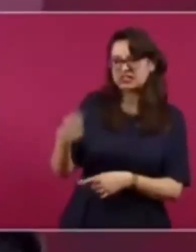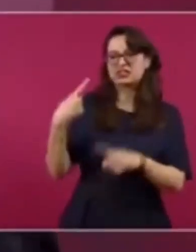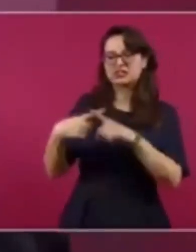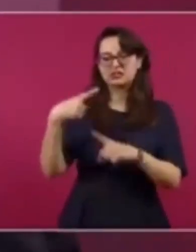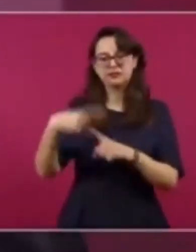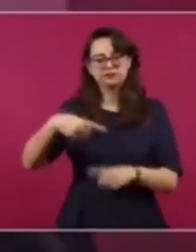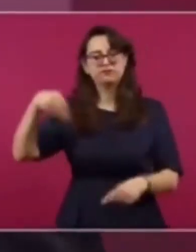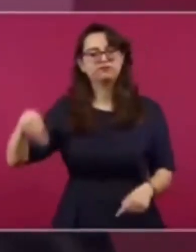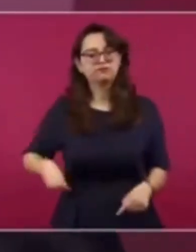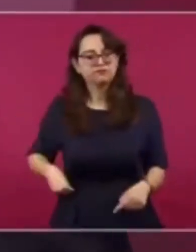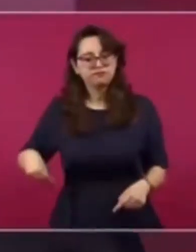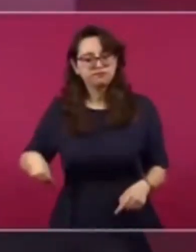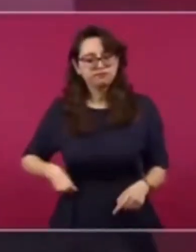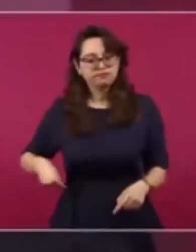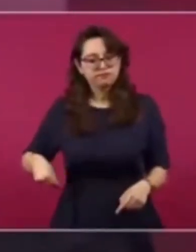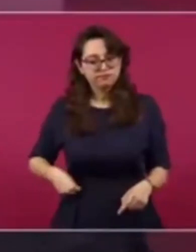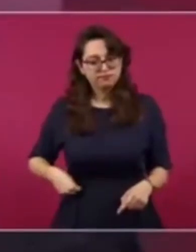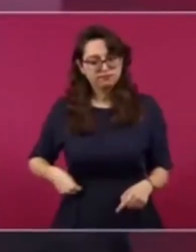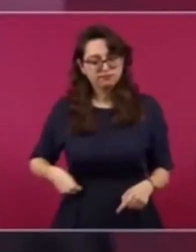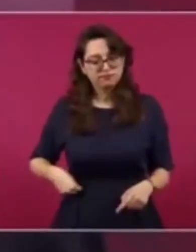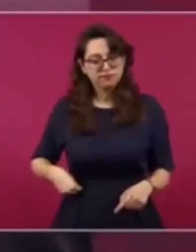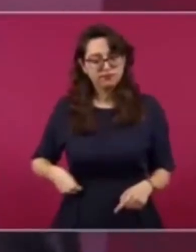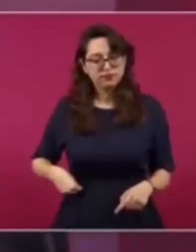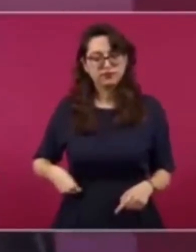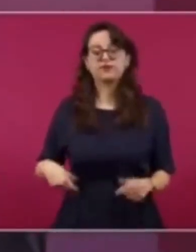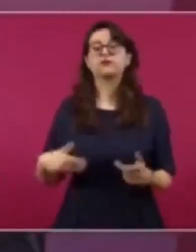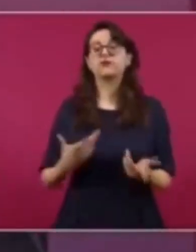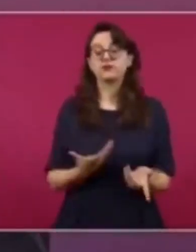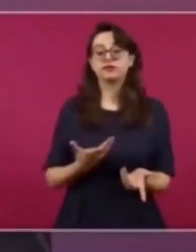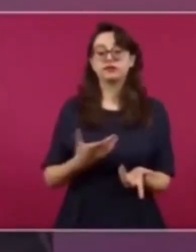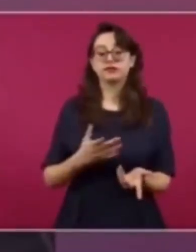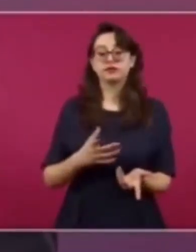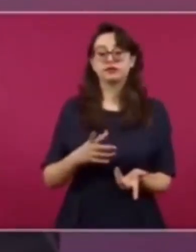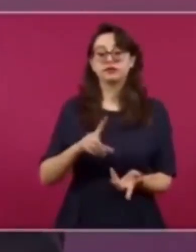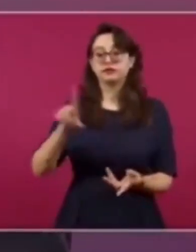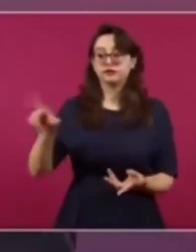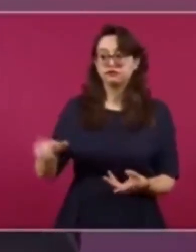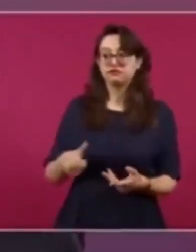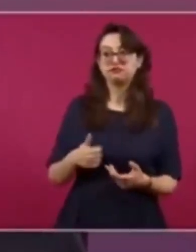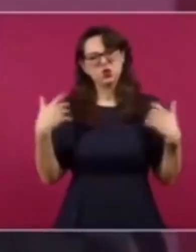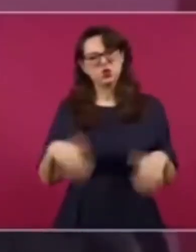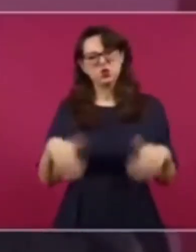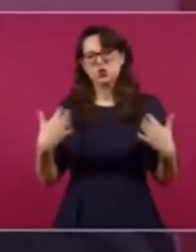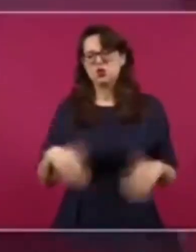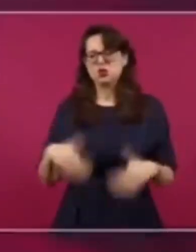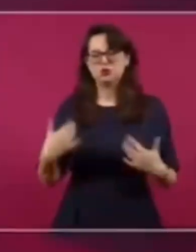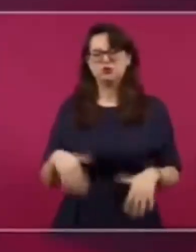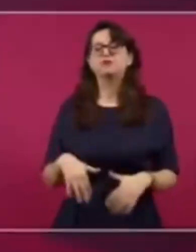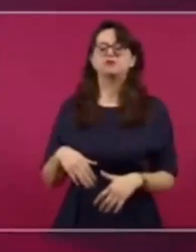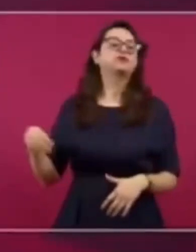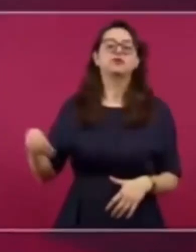responsabilidades y que no haya impunidad. Entonces,